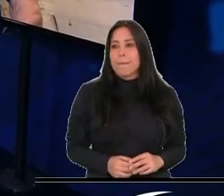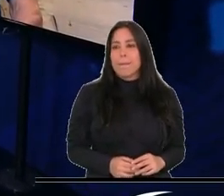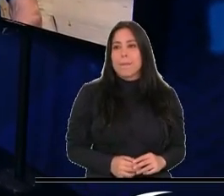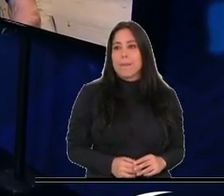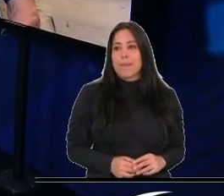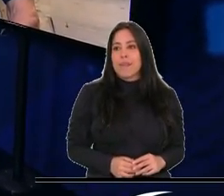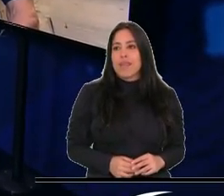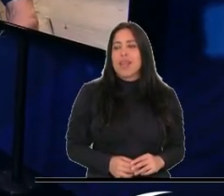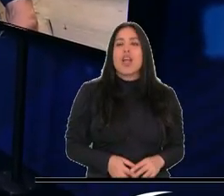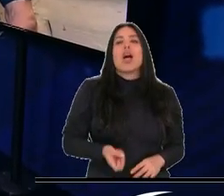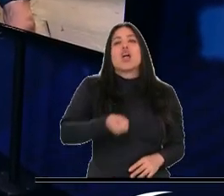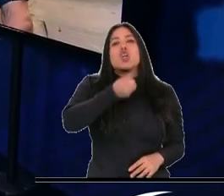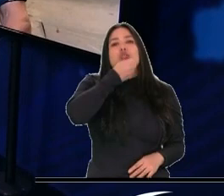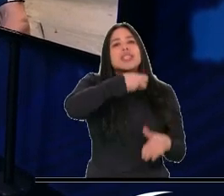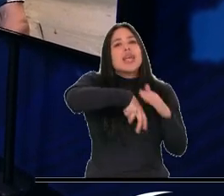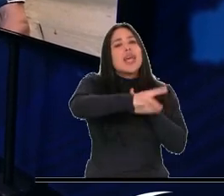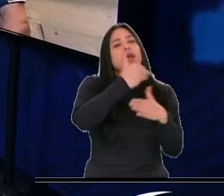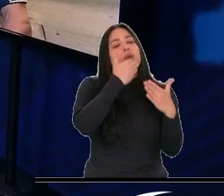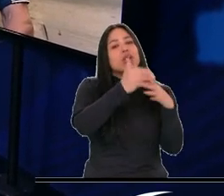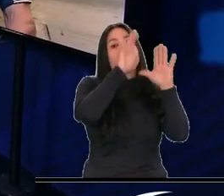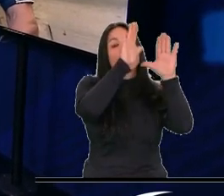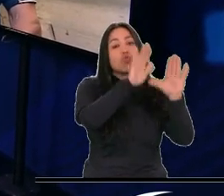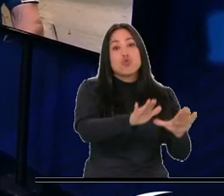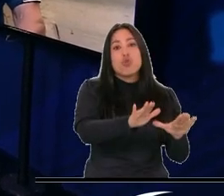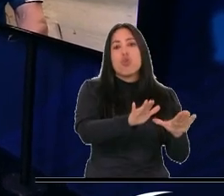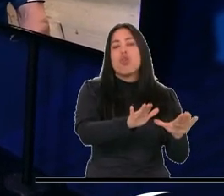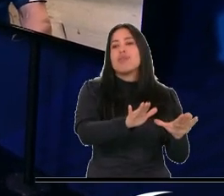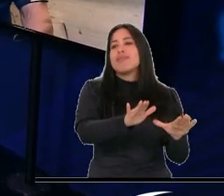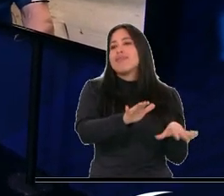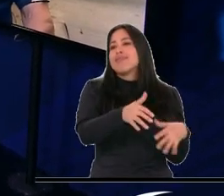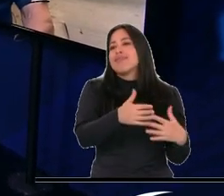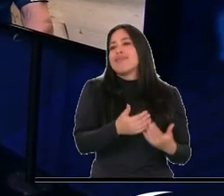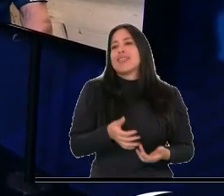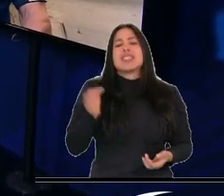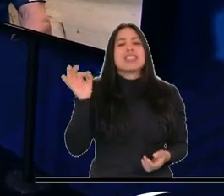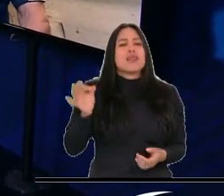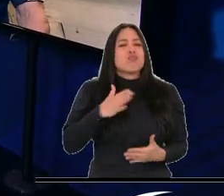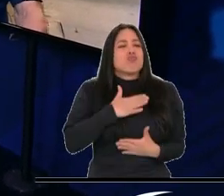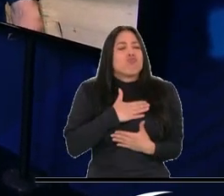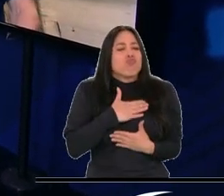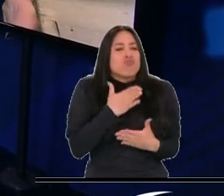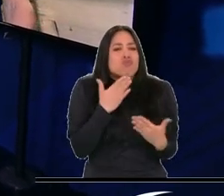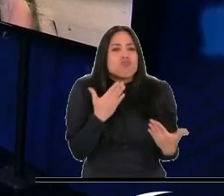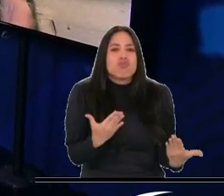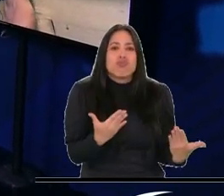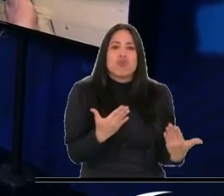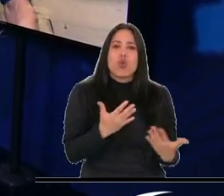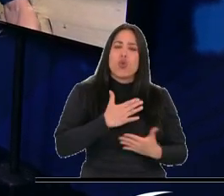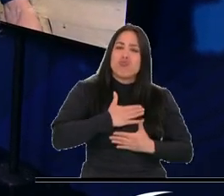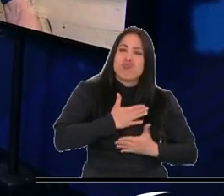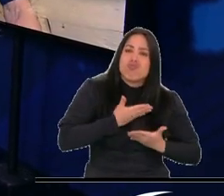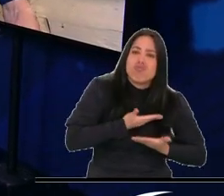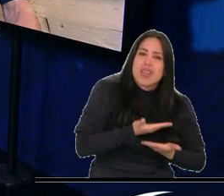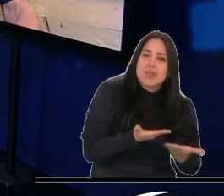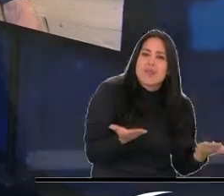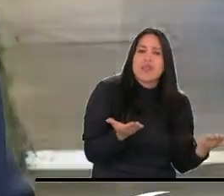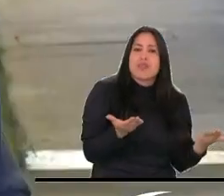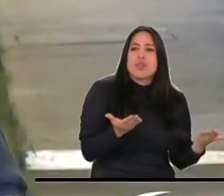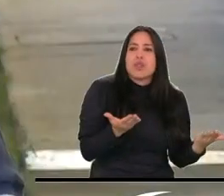A Noticias Caracol, muchas gracias, y siempre estoy dispuesto a servirle y a estar